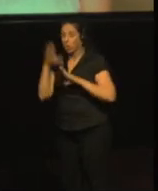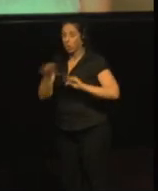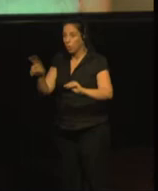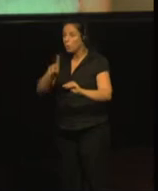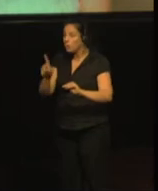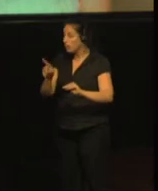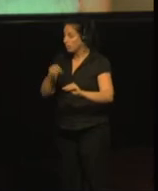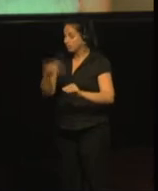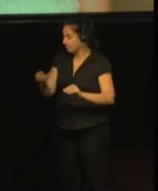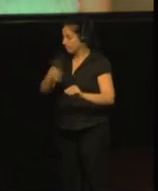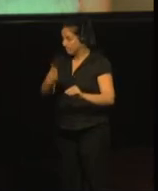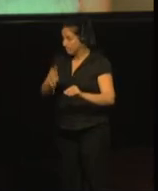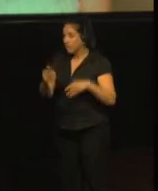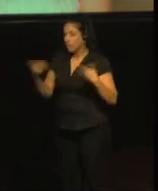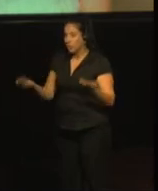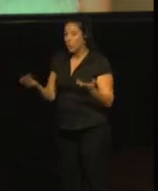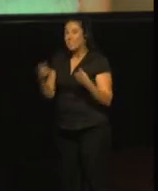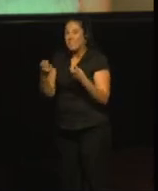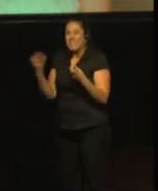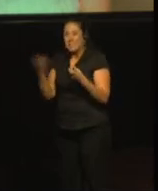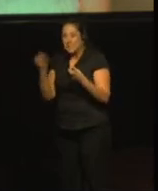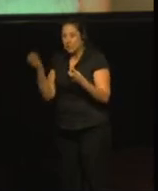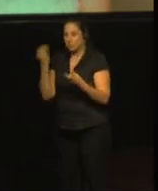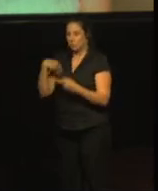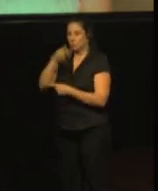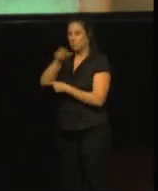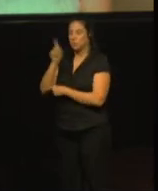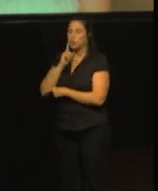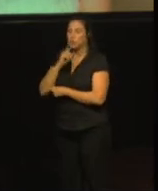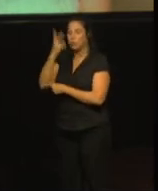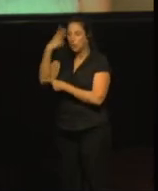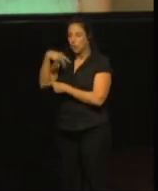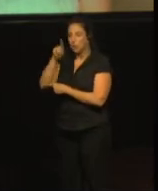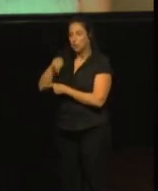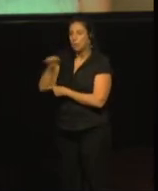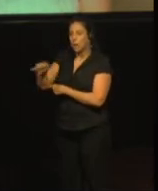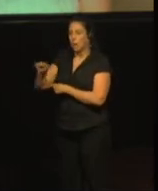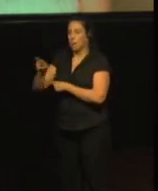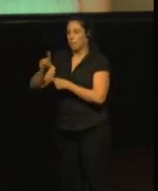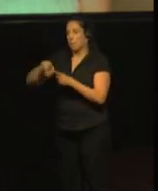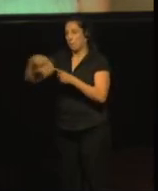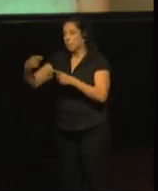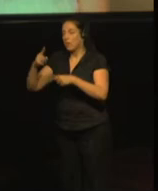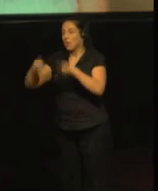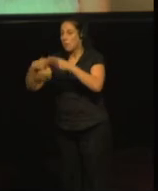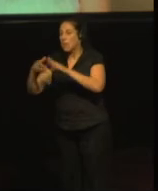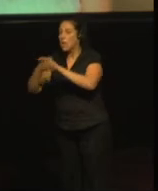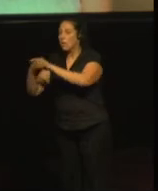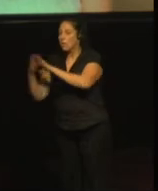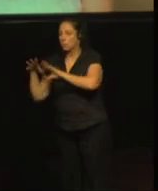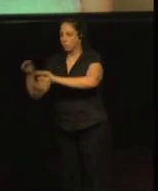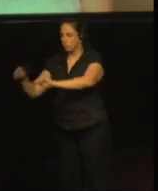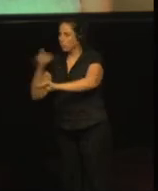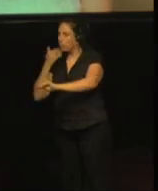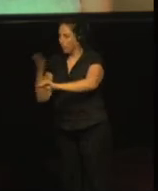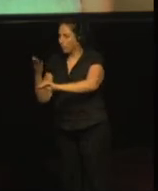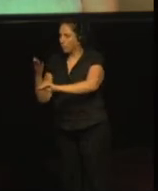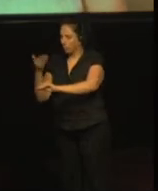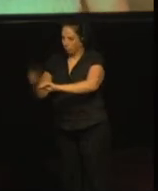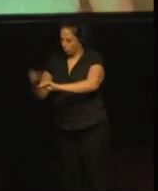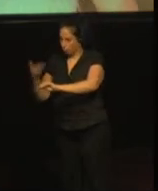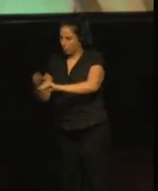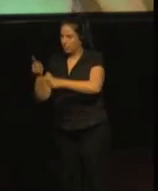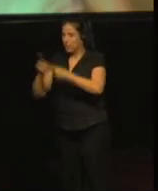que los sordociegos y los miembros de las familias y amigas puedan utilizarlo? Sí, no,